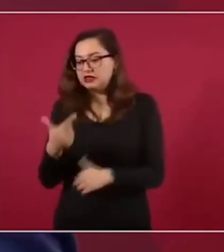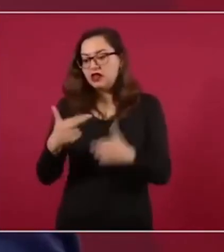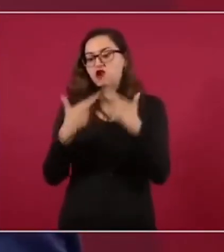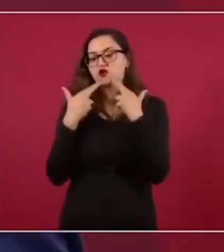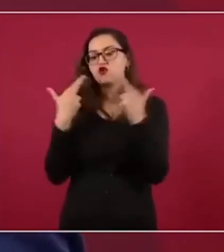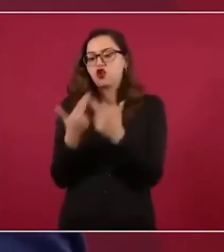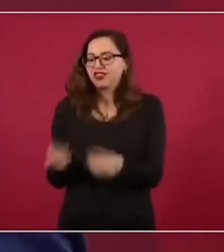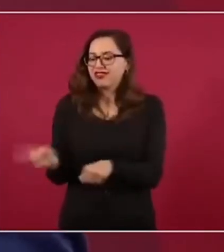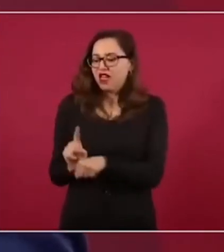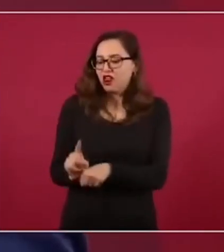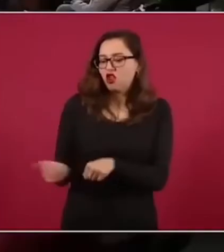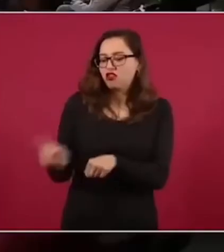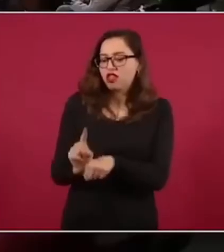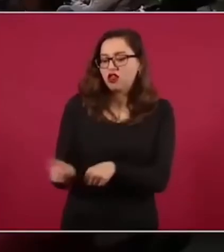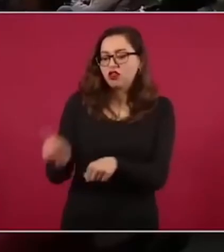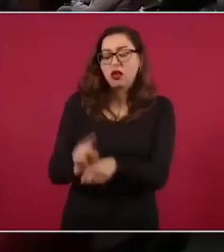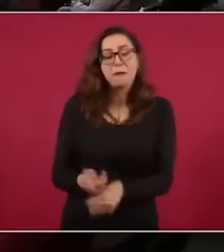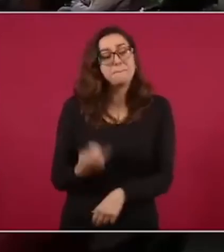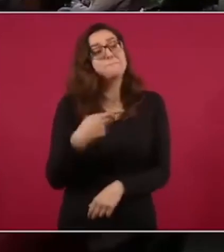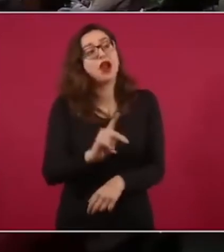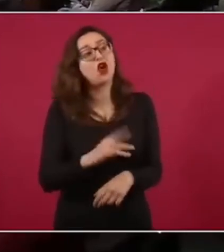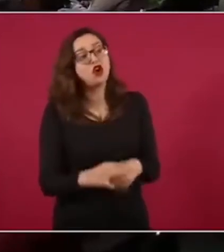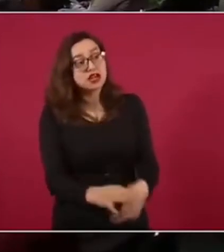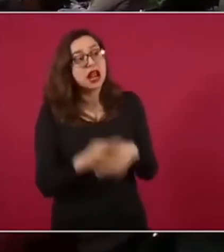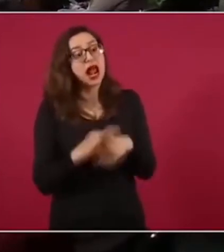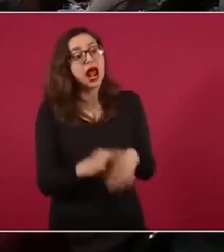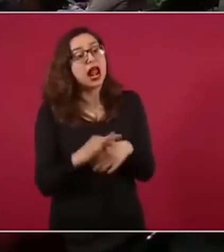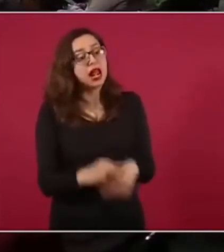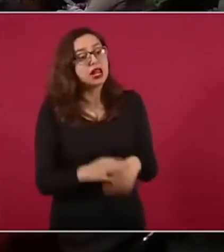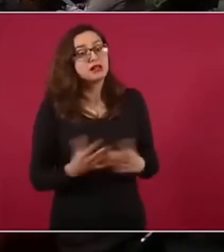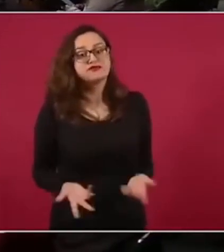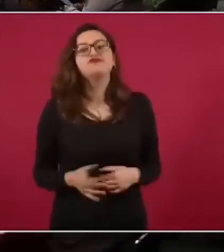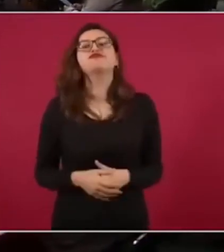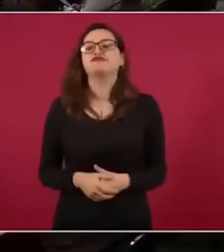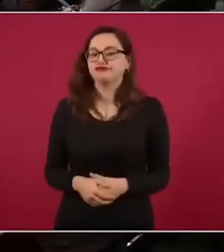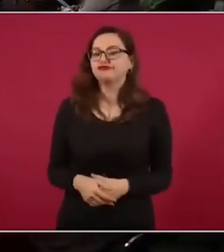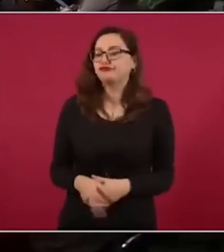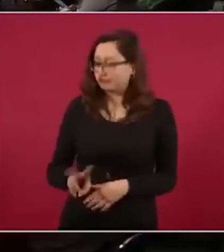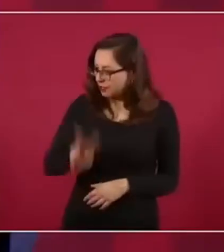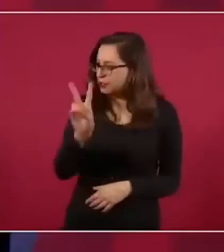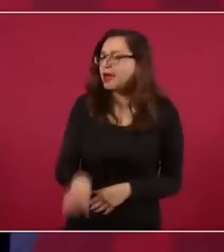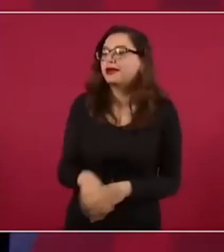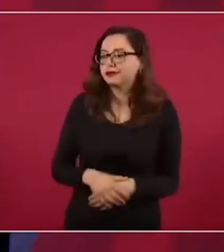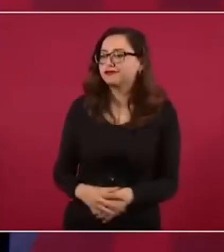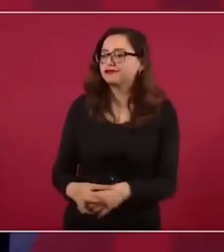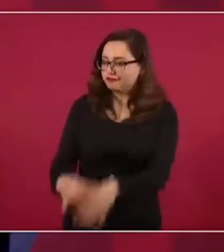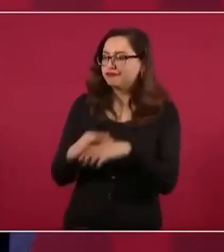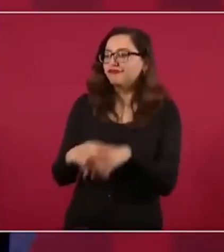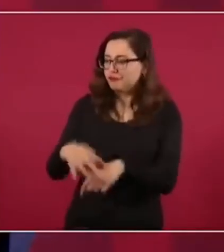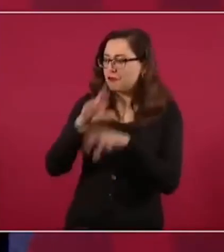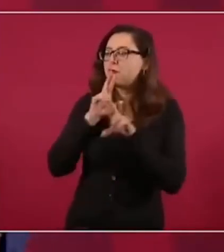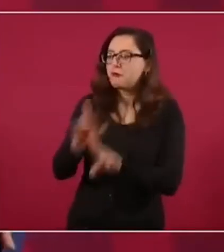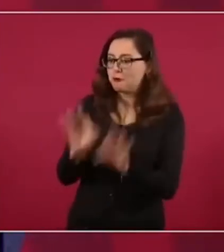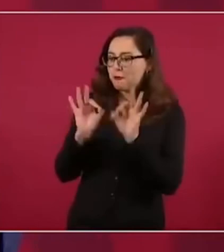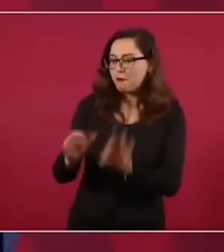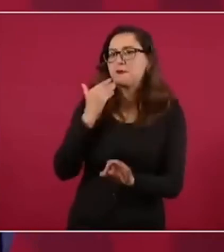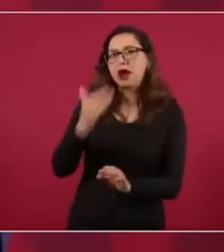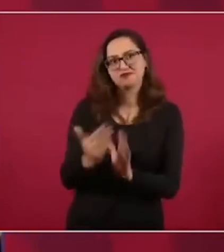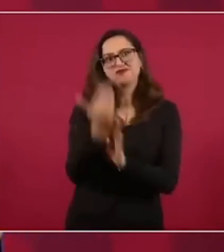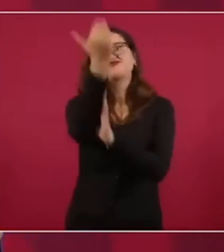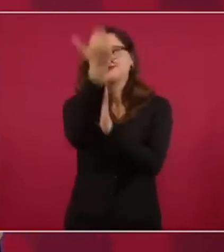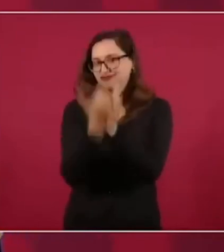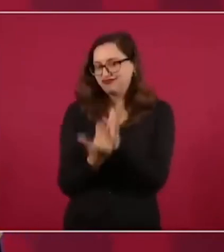atender esto. Los resultados, el problema de resultados, no el número de reuniones. muy buenos, muy buenos. Entonces,